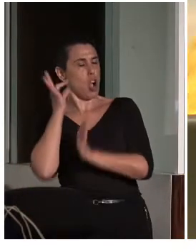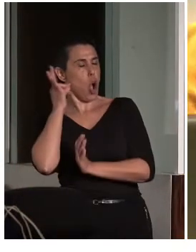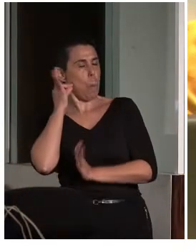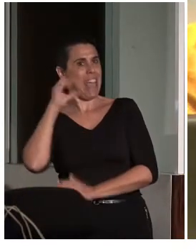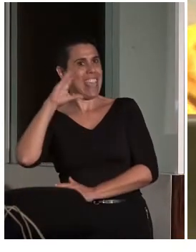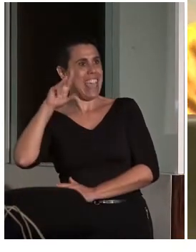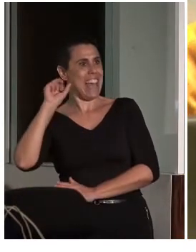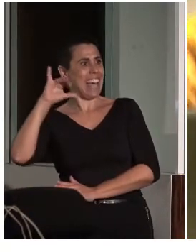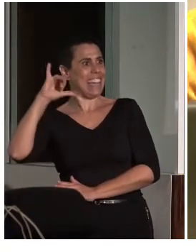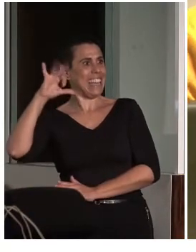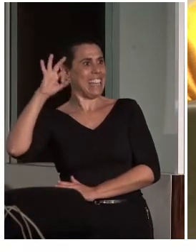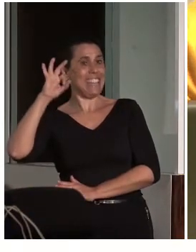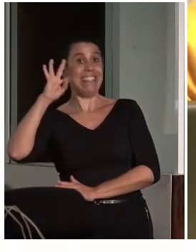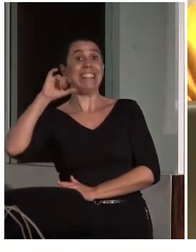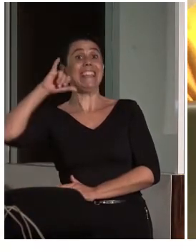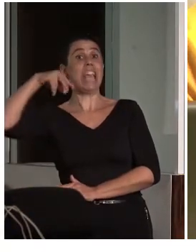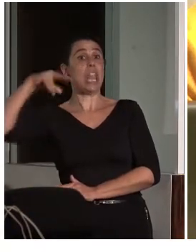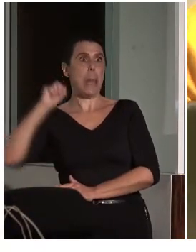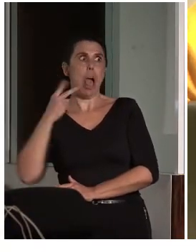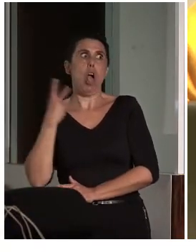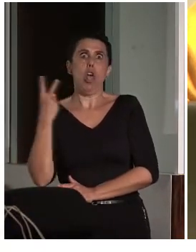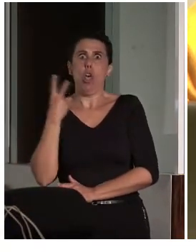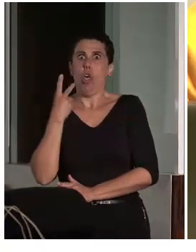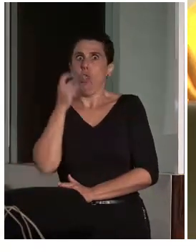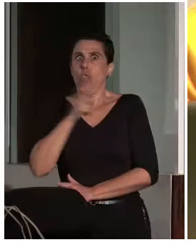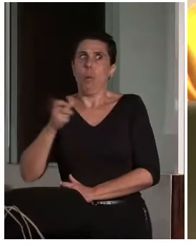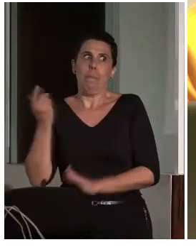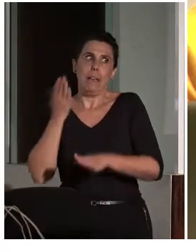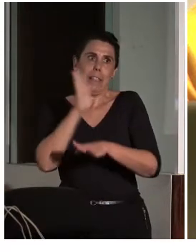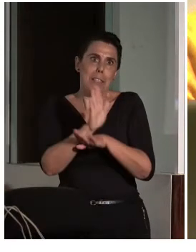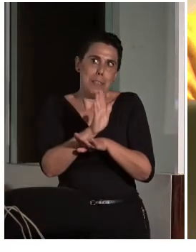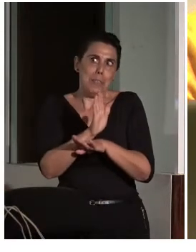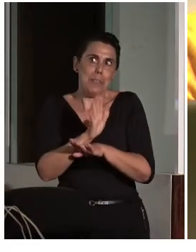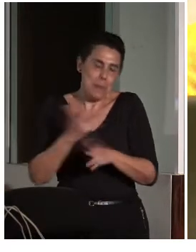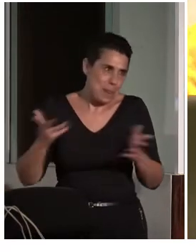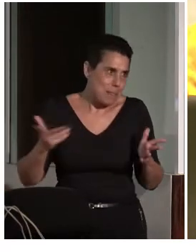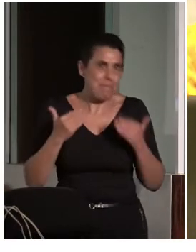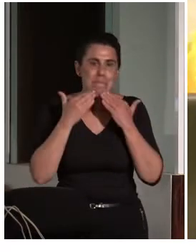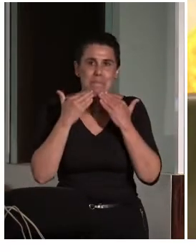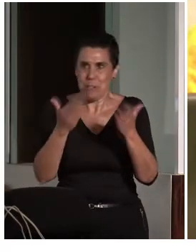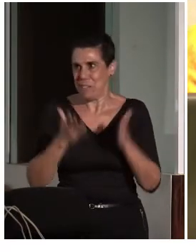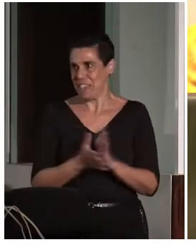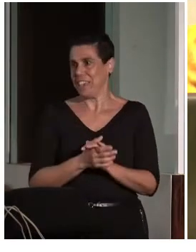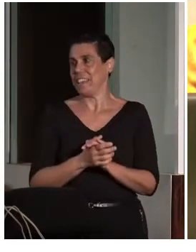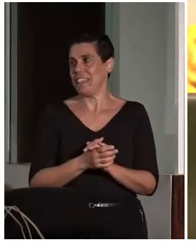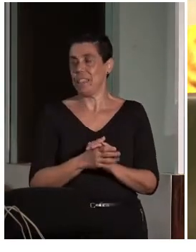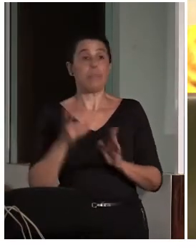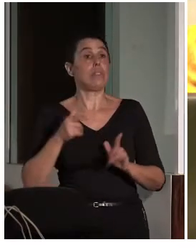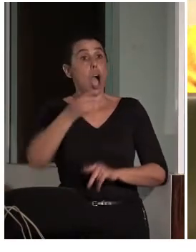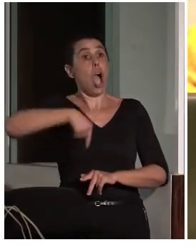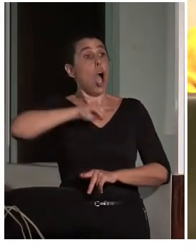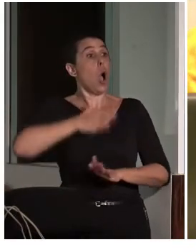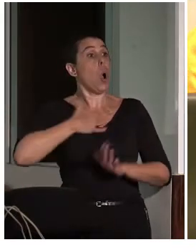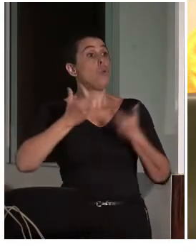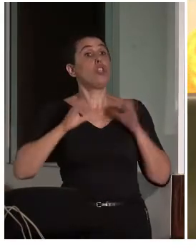confianza al haber dos personas representando a nuestro colectivo, que es el colectivo de las personas con